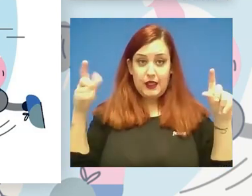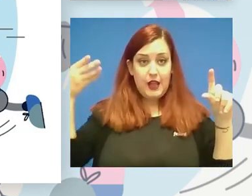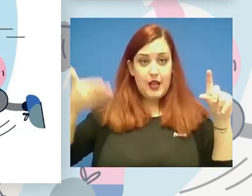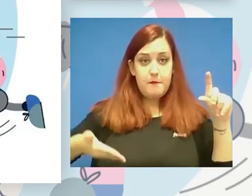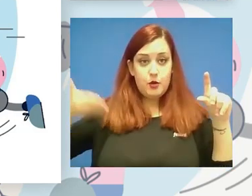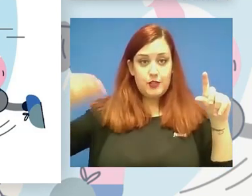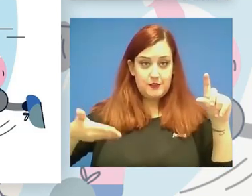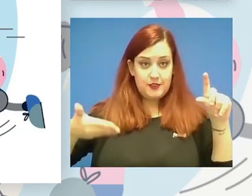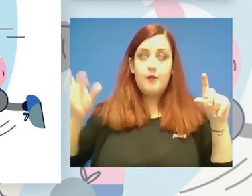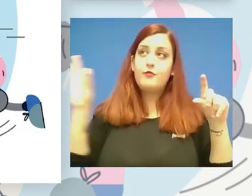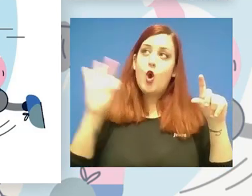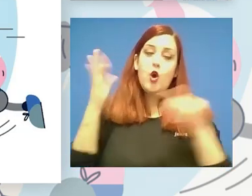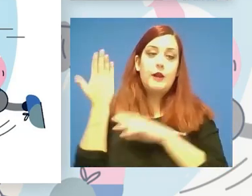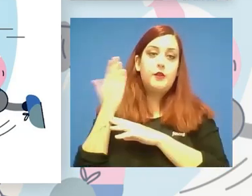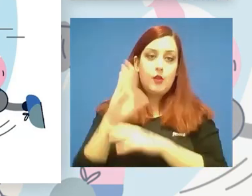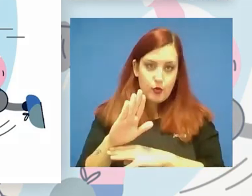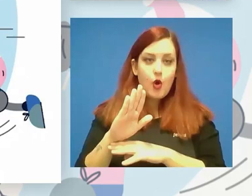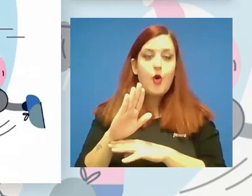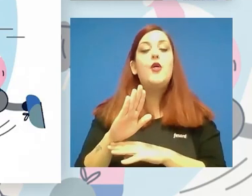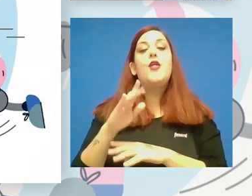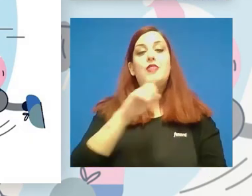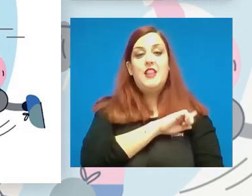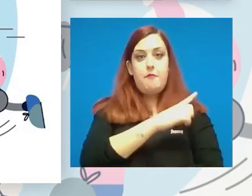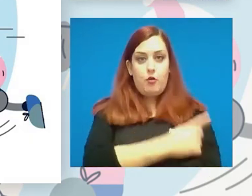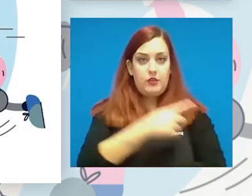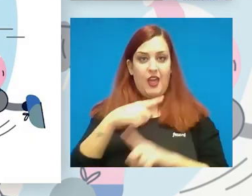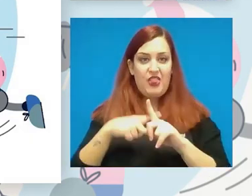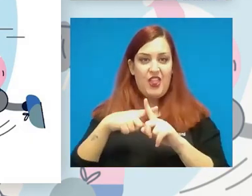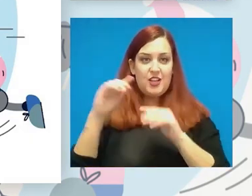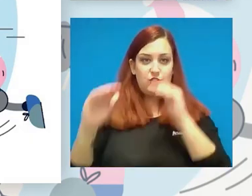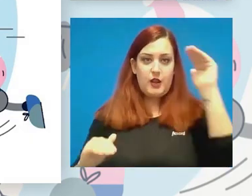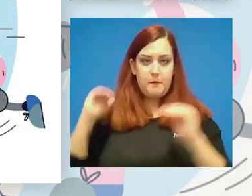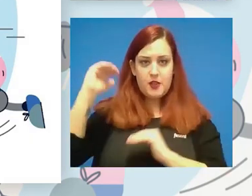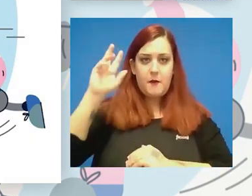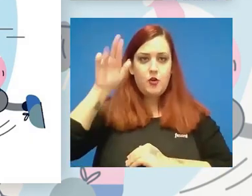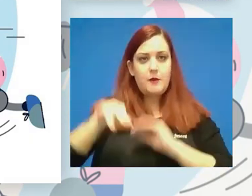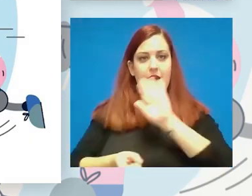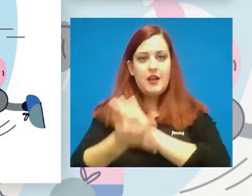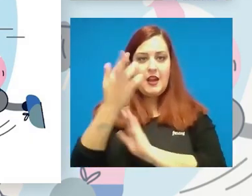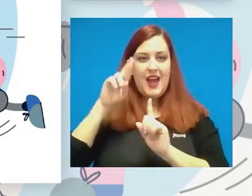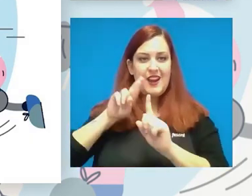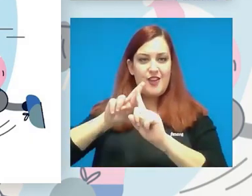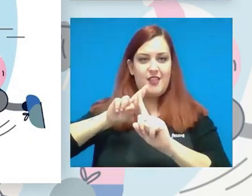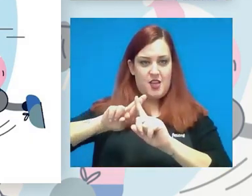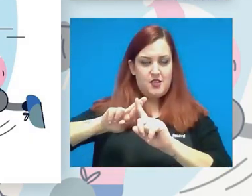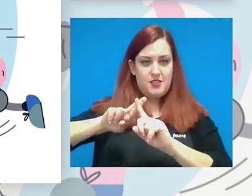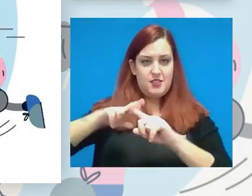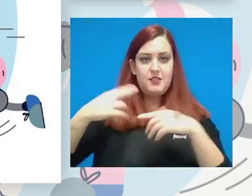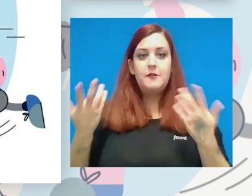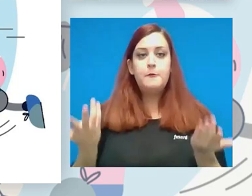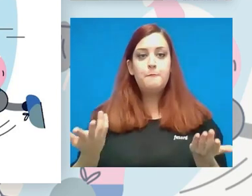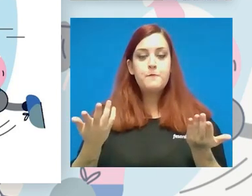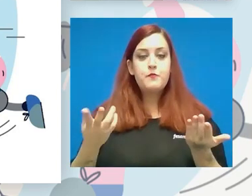o representativa del deporte de alto rendimiento, pero que también crea referentes para la base, crea